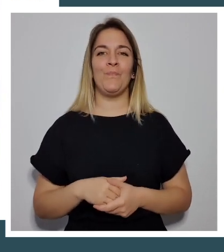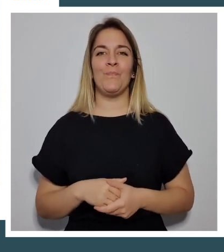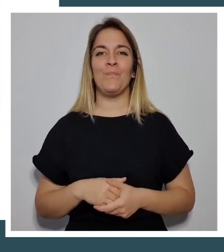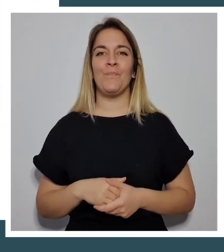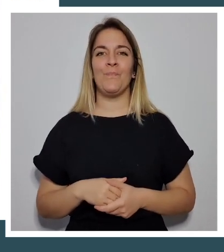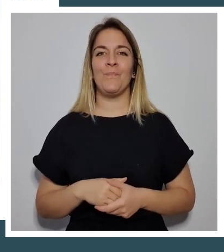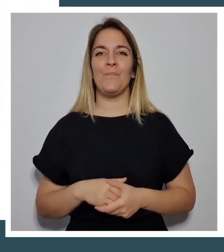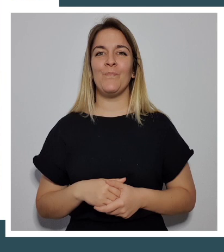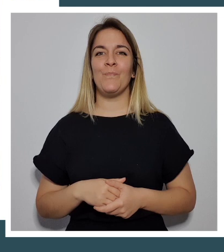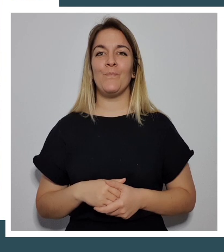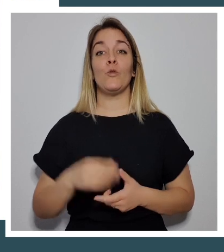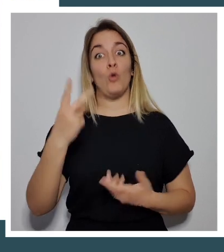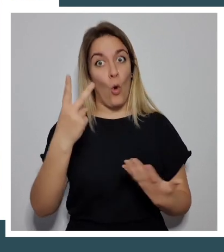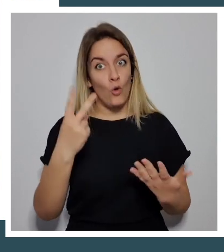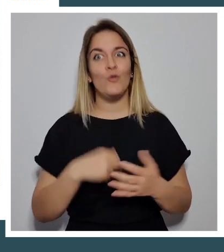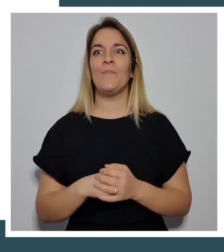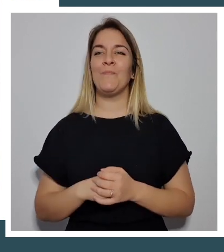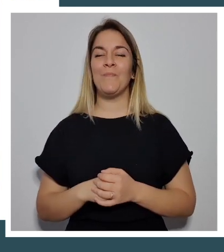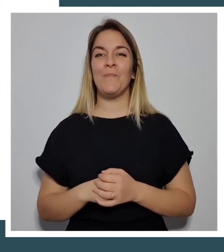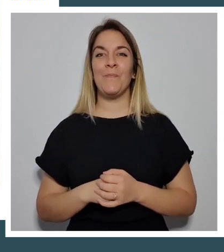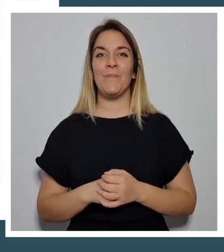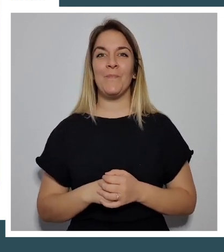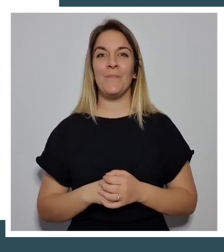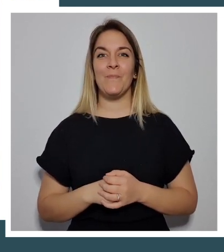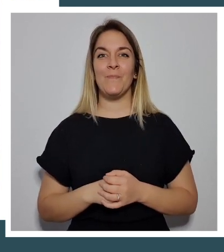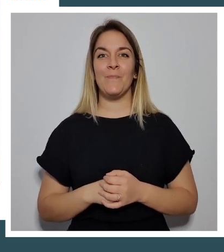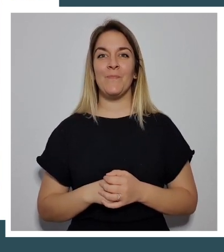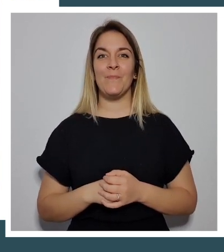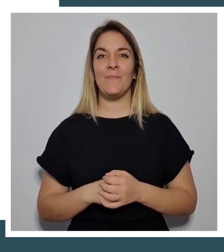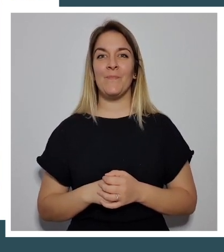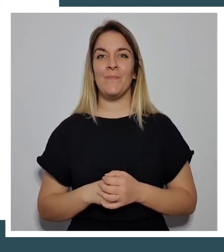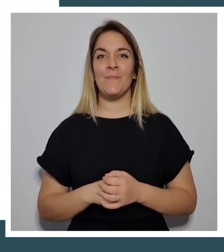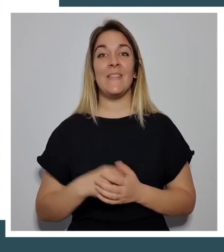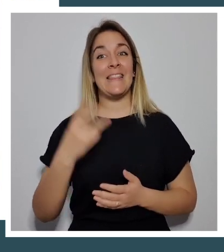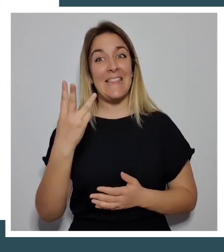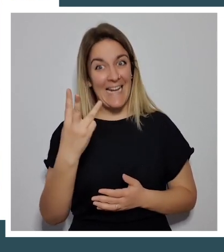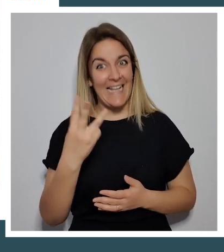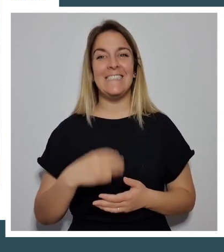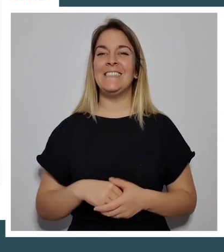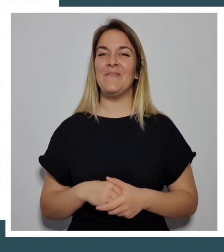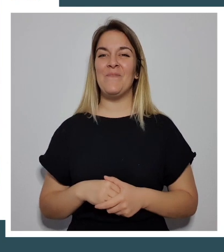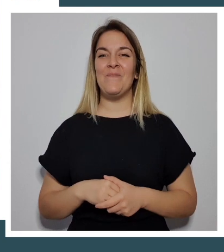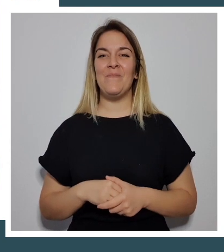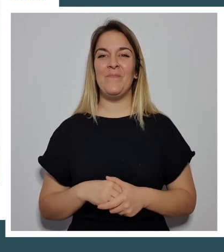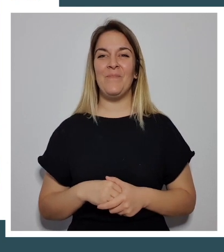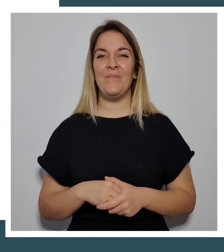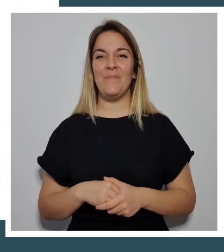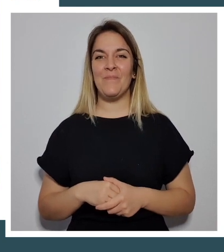1, 2, 3,